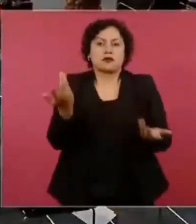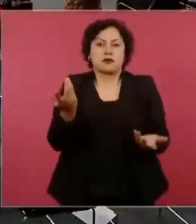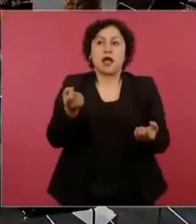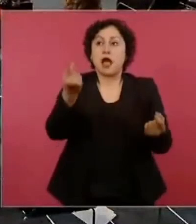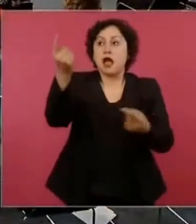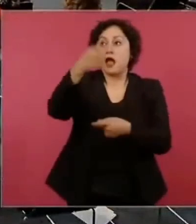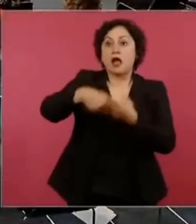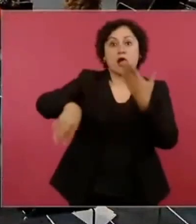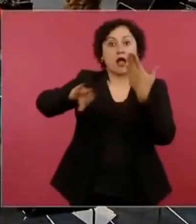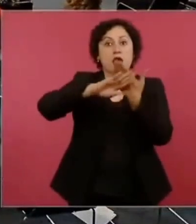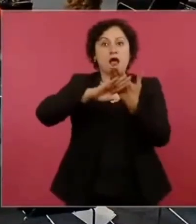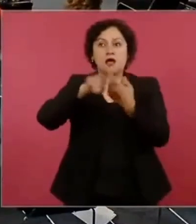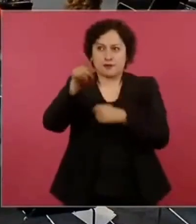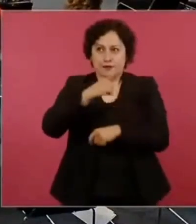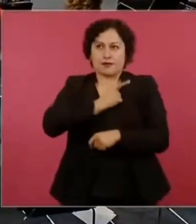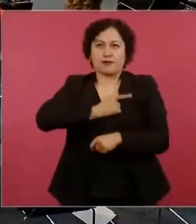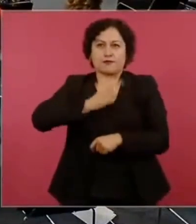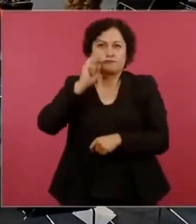adversarios.